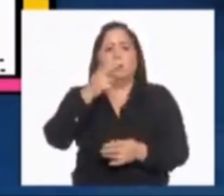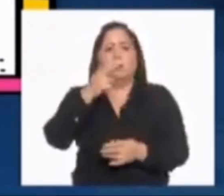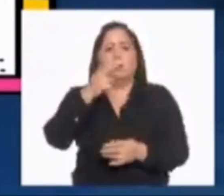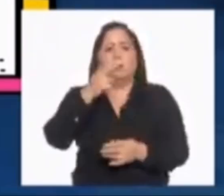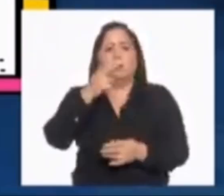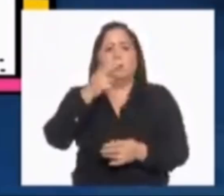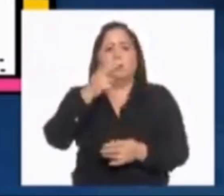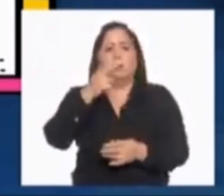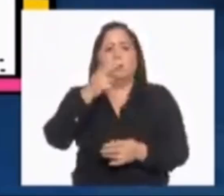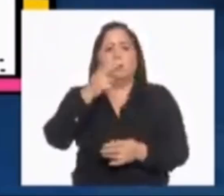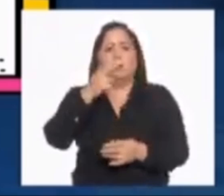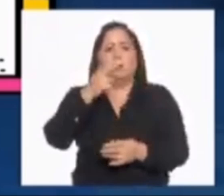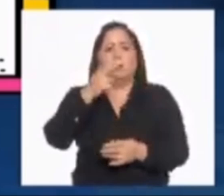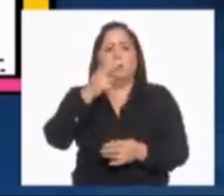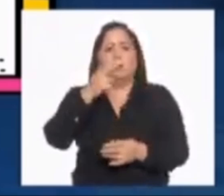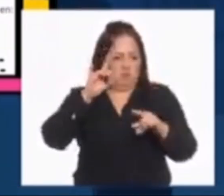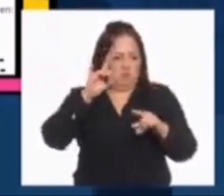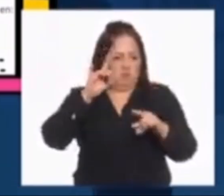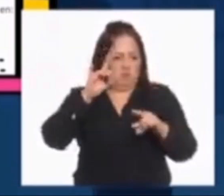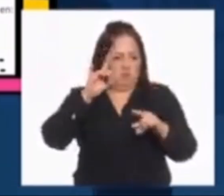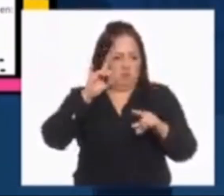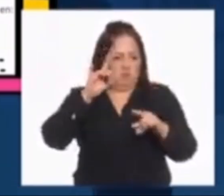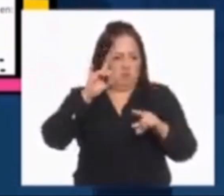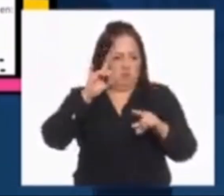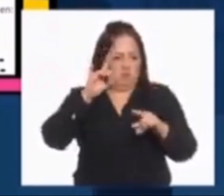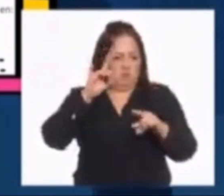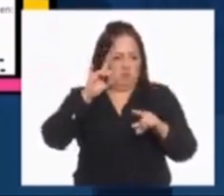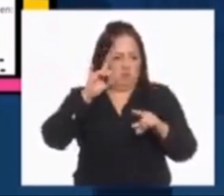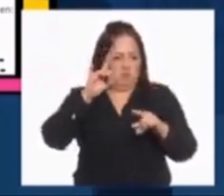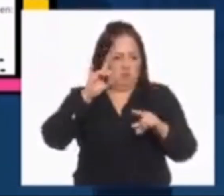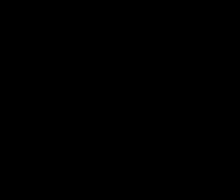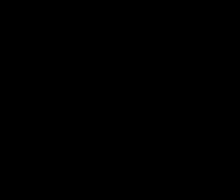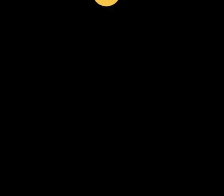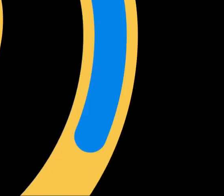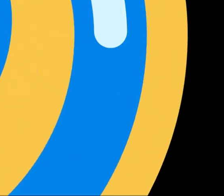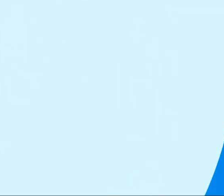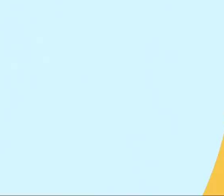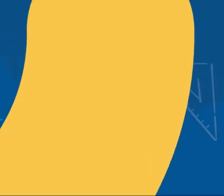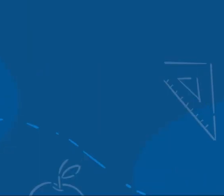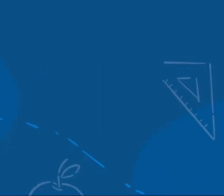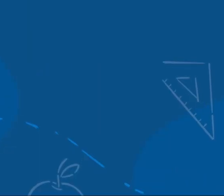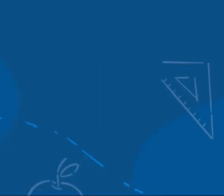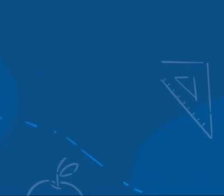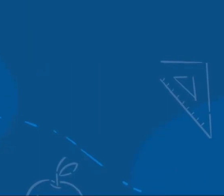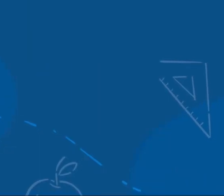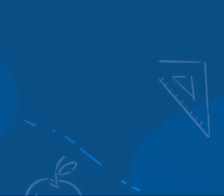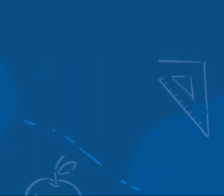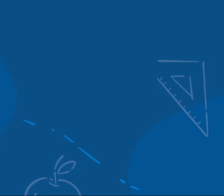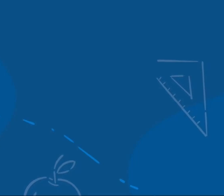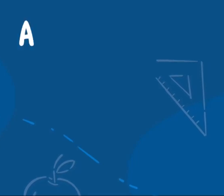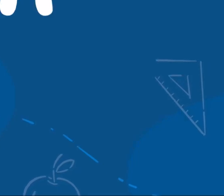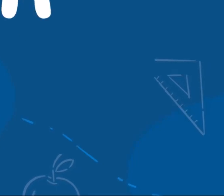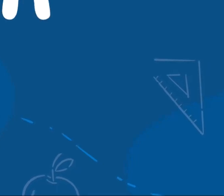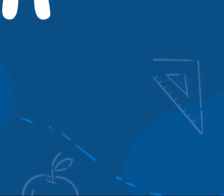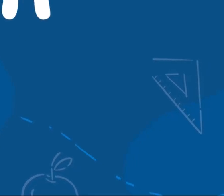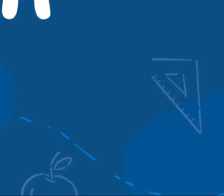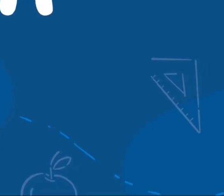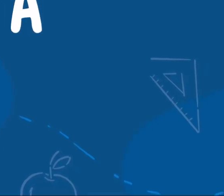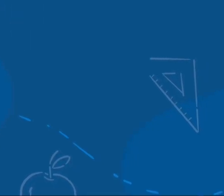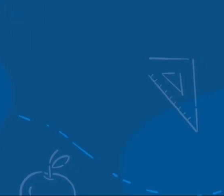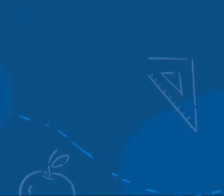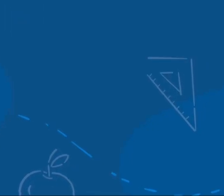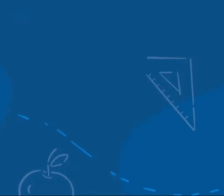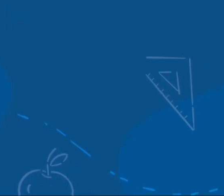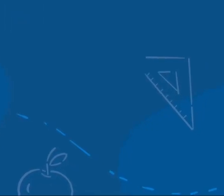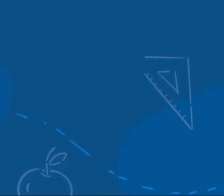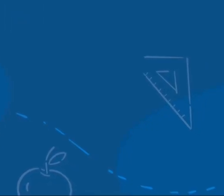Léelo, análícelo e identificarás las figuras retóricas que estás empleando. Espero que este video te ayude un poco. Si conoces a alguien que le pueda ayudar a este video,